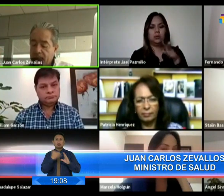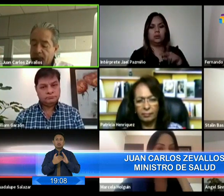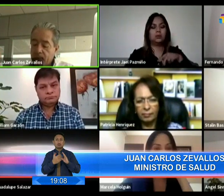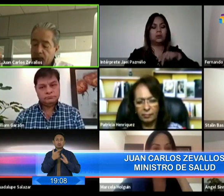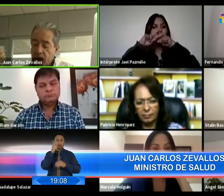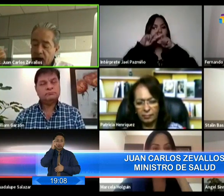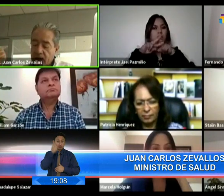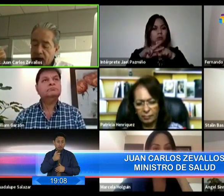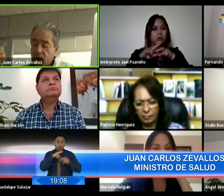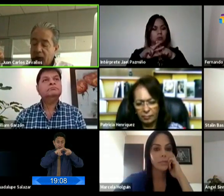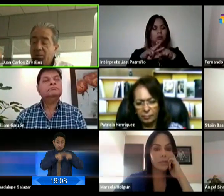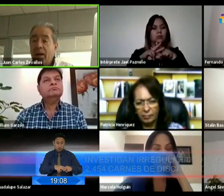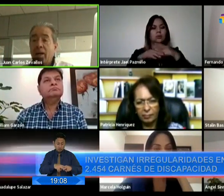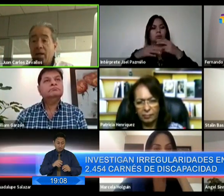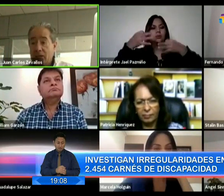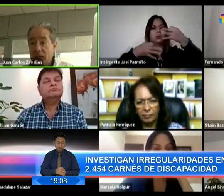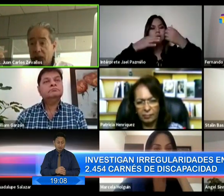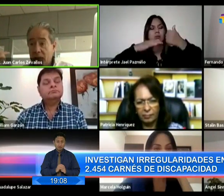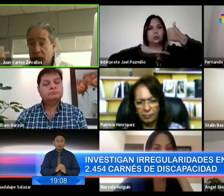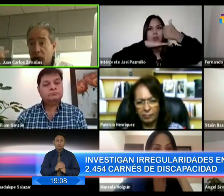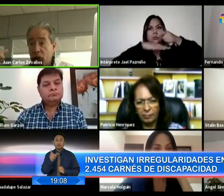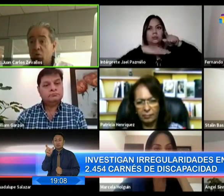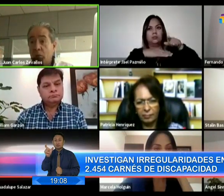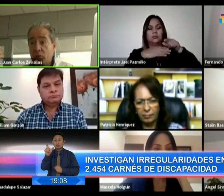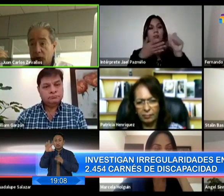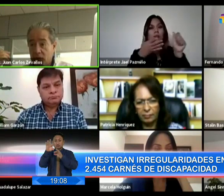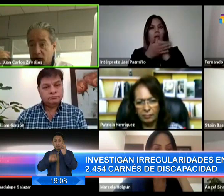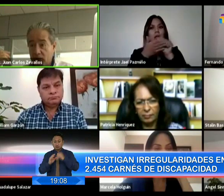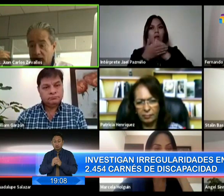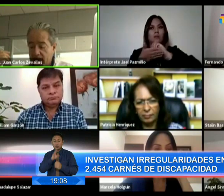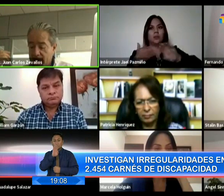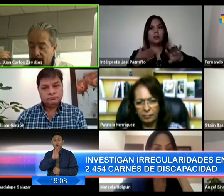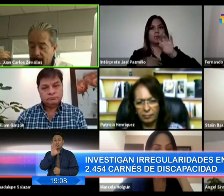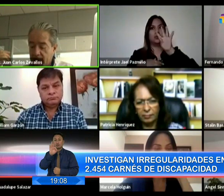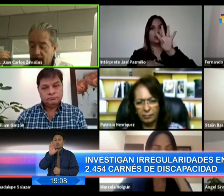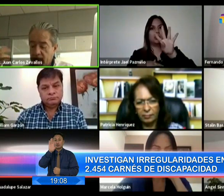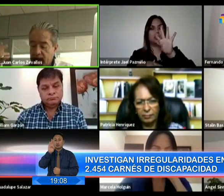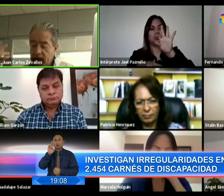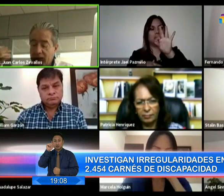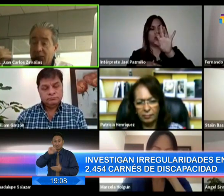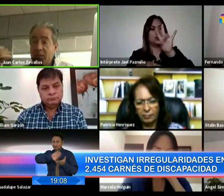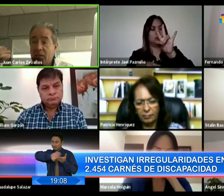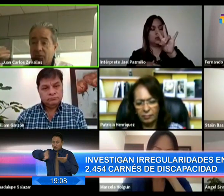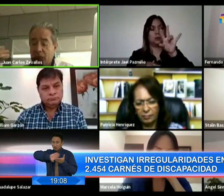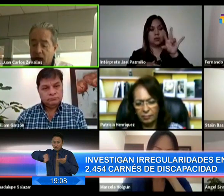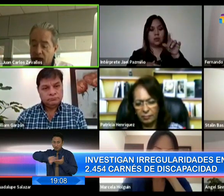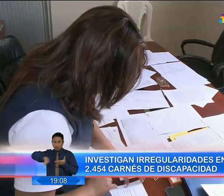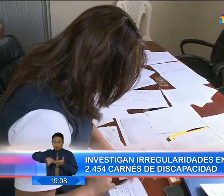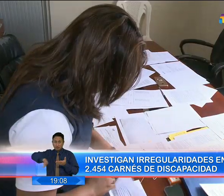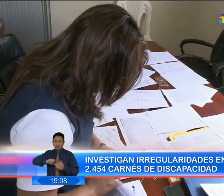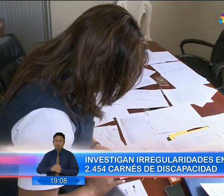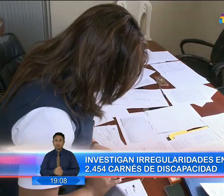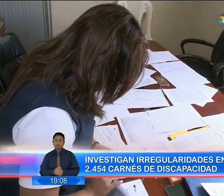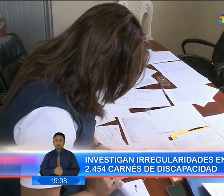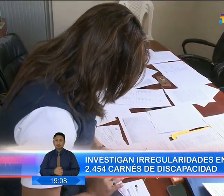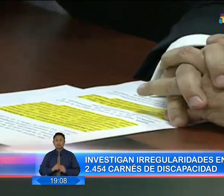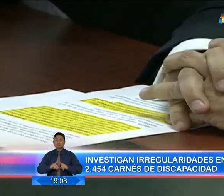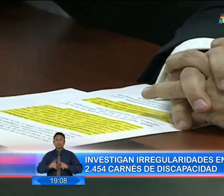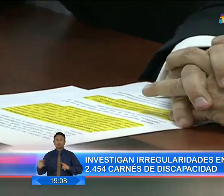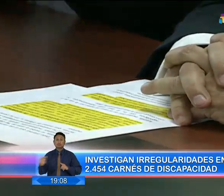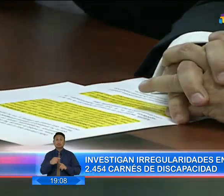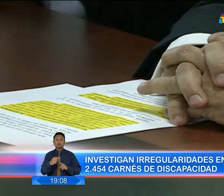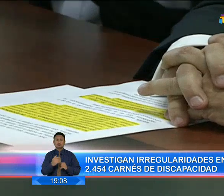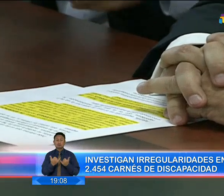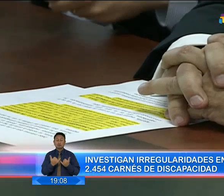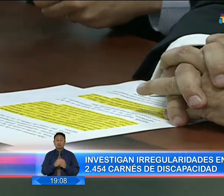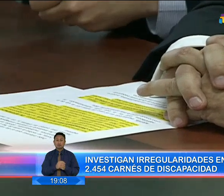Fiscalía. Se dieron de baja, se han eliminado los 497, están descalificados. Pero por estas acciones que han